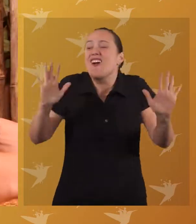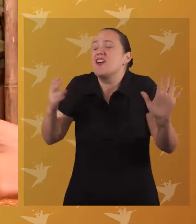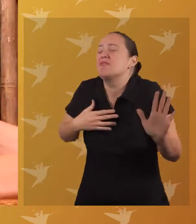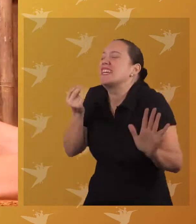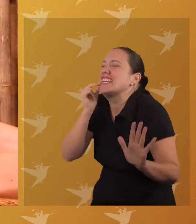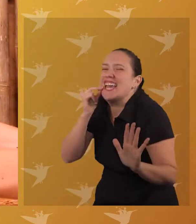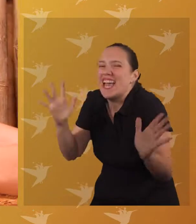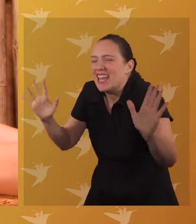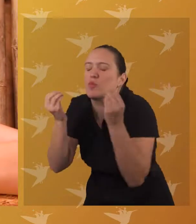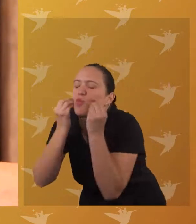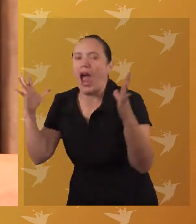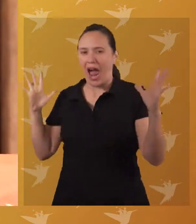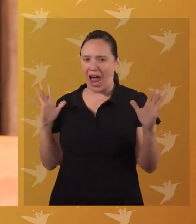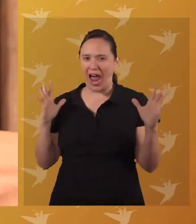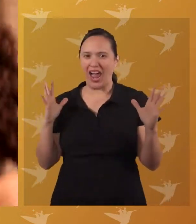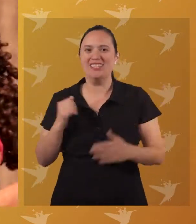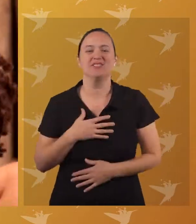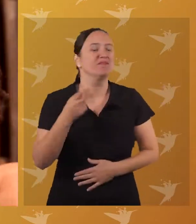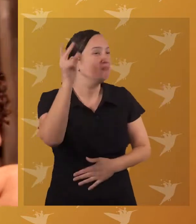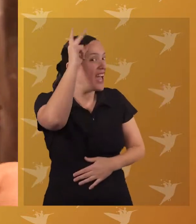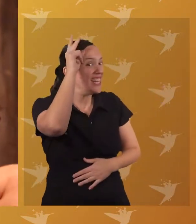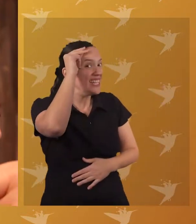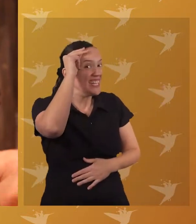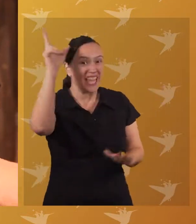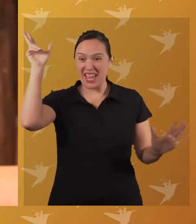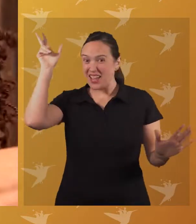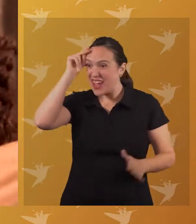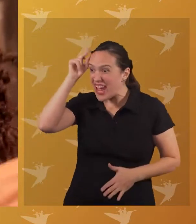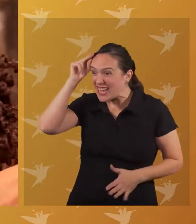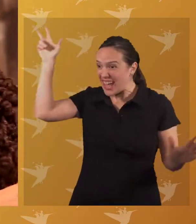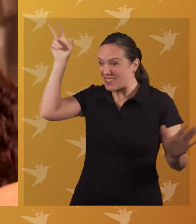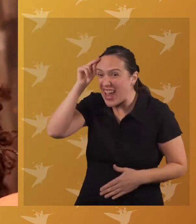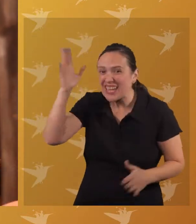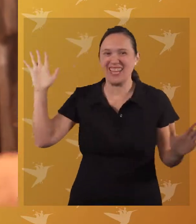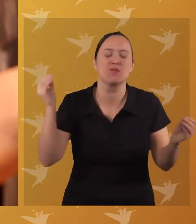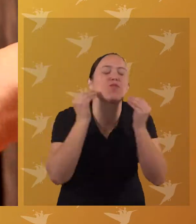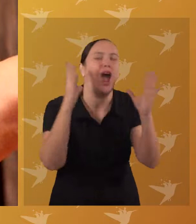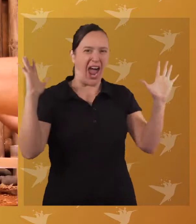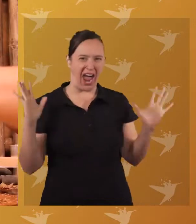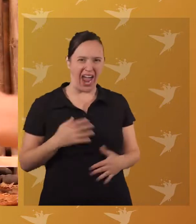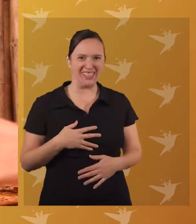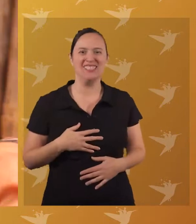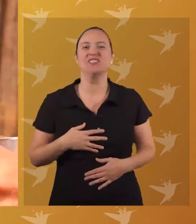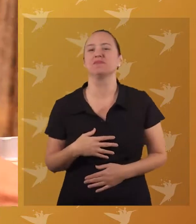¡Ay, mi nietecita! ¡Muah! ¡Margarita! ¡Margarita, margarita!